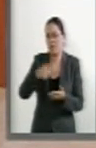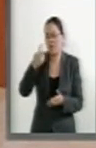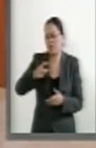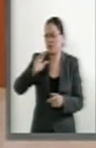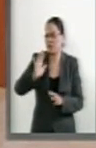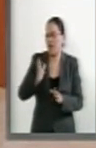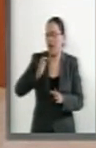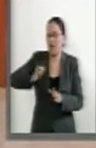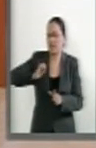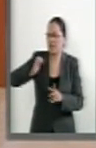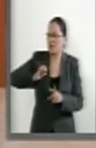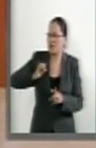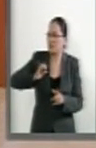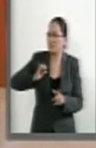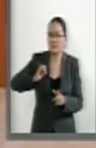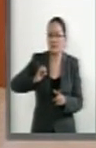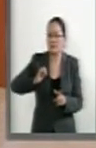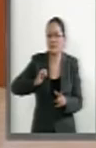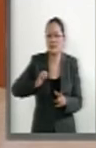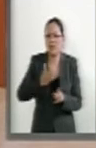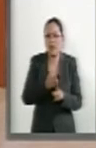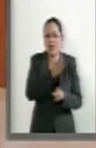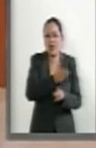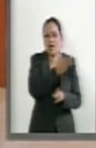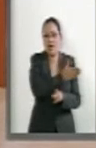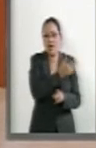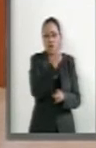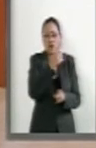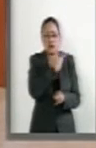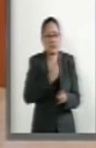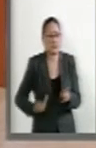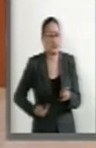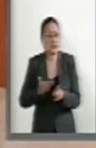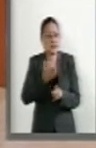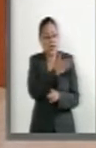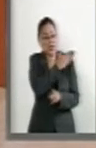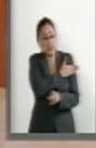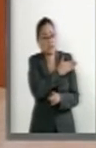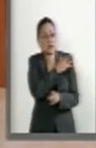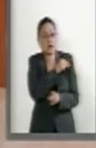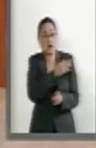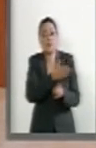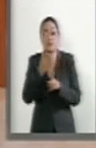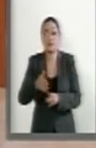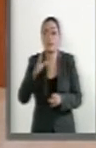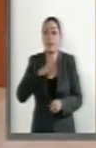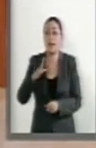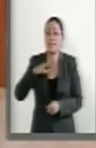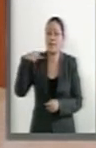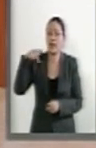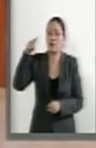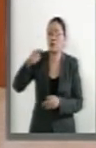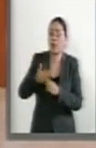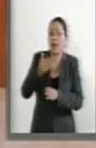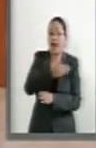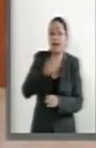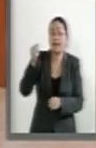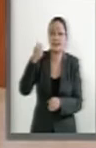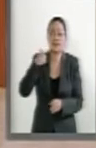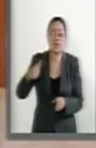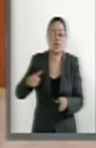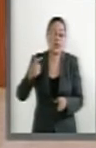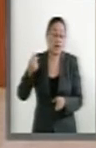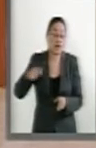sexenios anteriores. Sin embargo, recientemente en Veracruz, antes de que se fuera a Duarte, se aprobó la